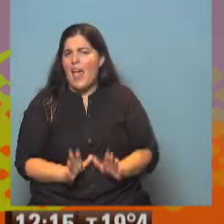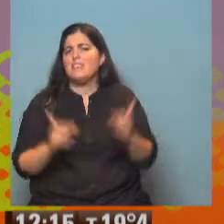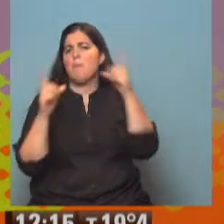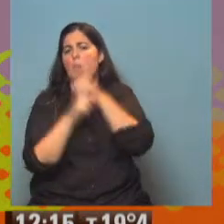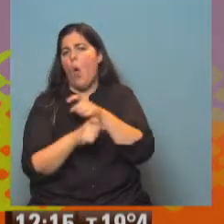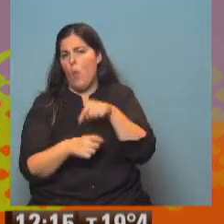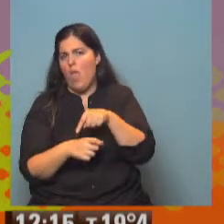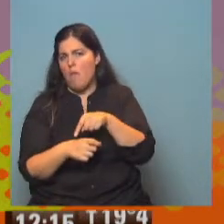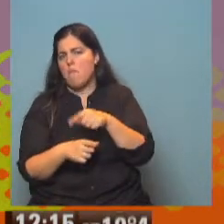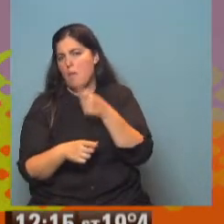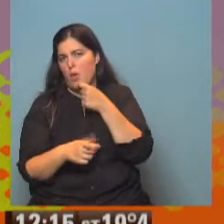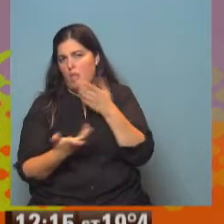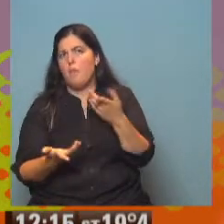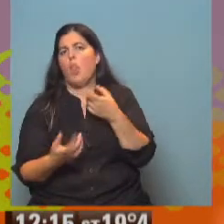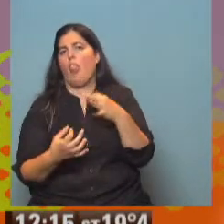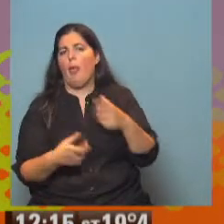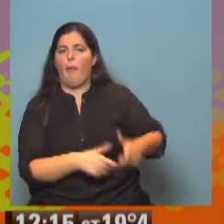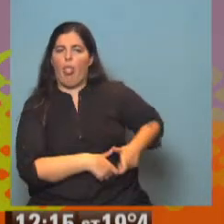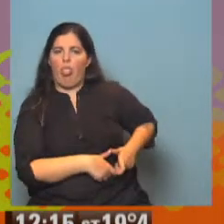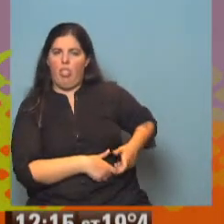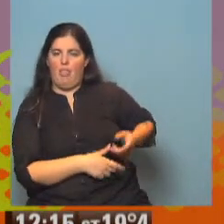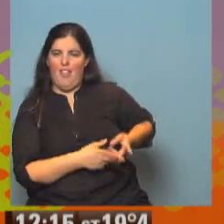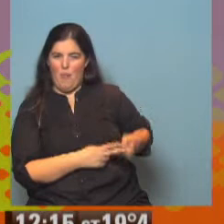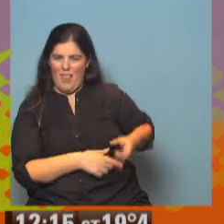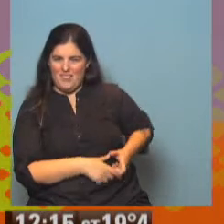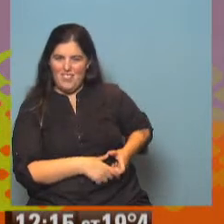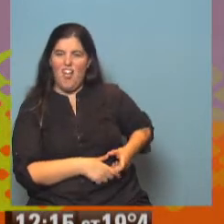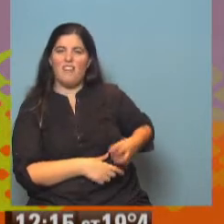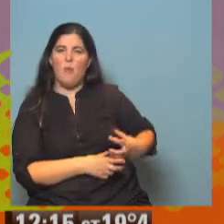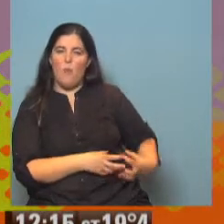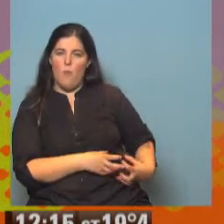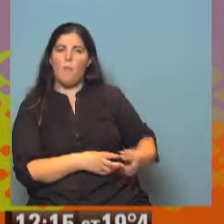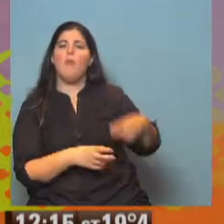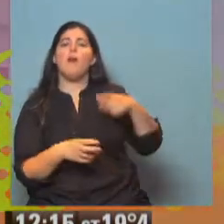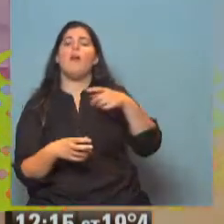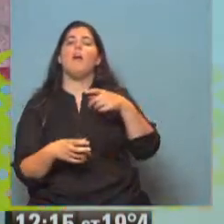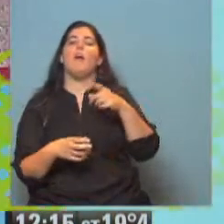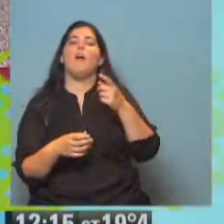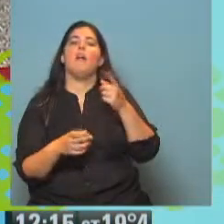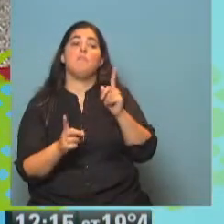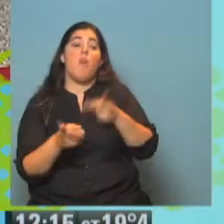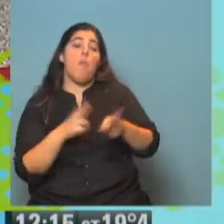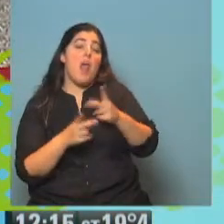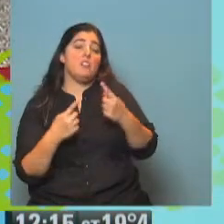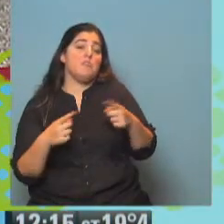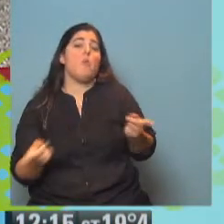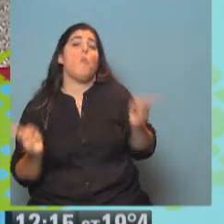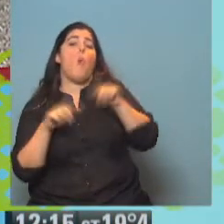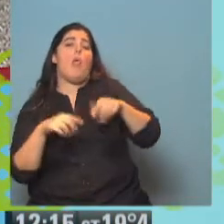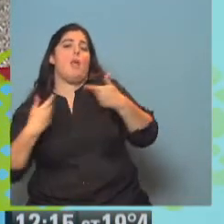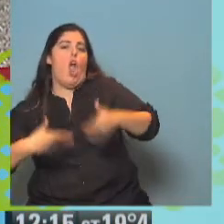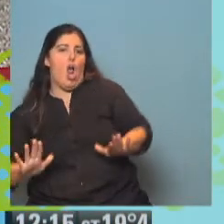problemas que hay que ostomizarlos y luego con diferentes operaciones vuelven a ser a la